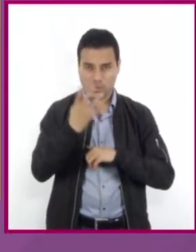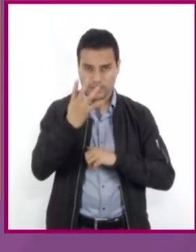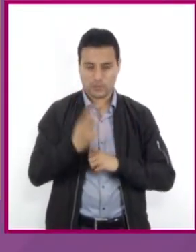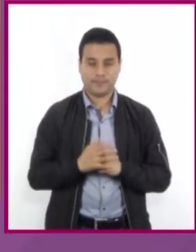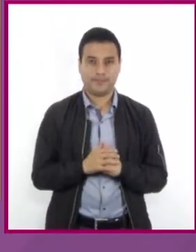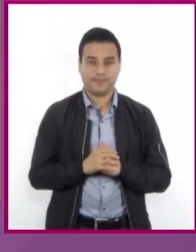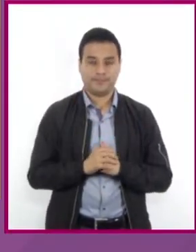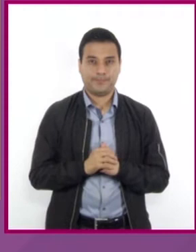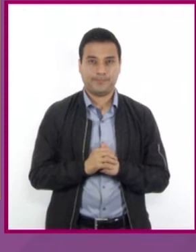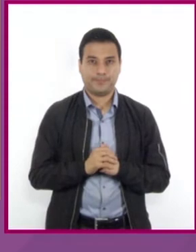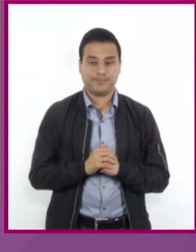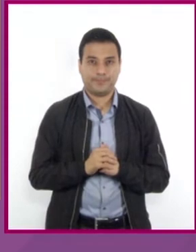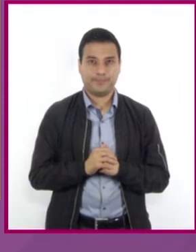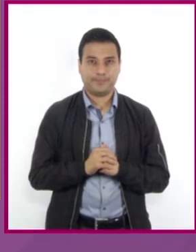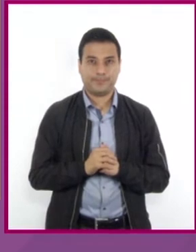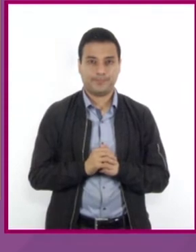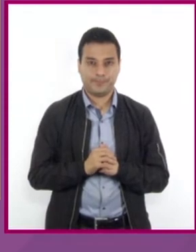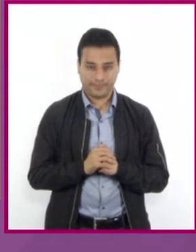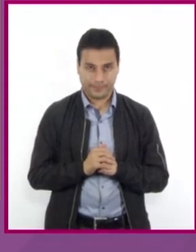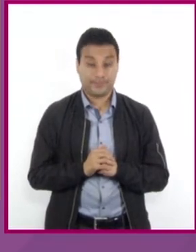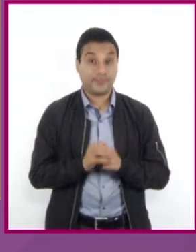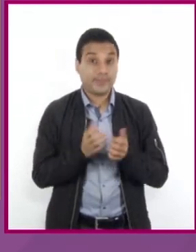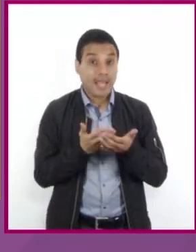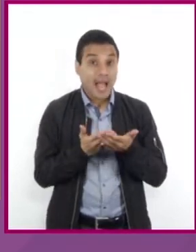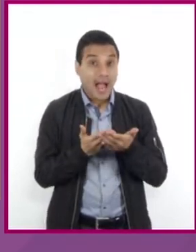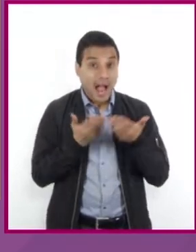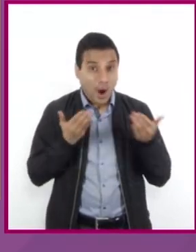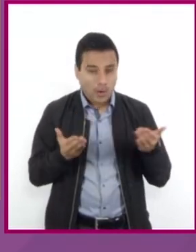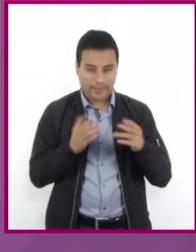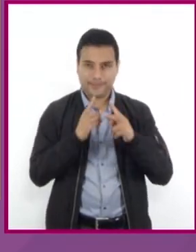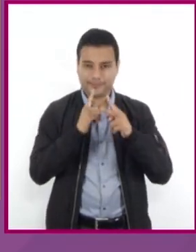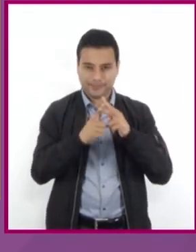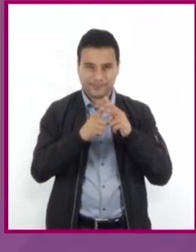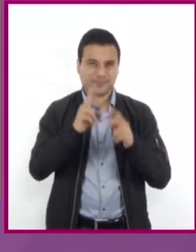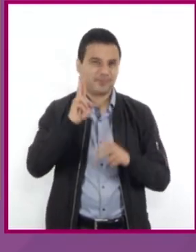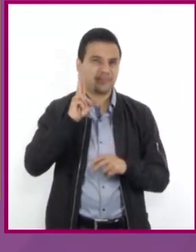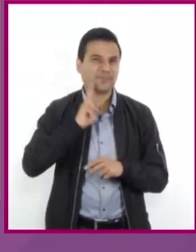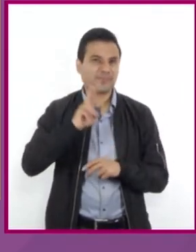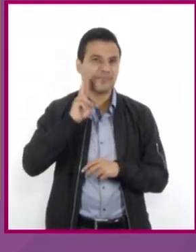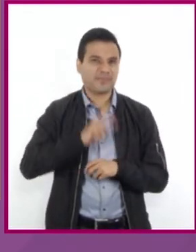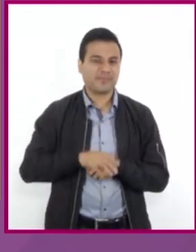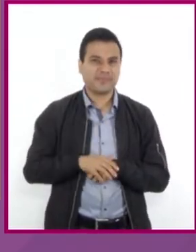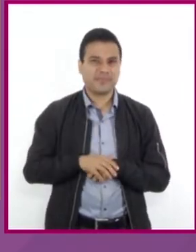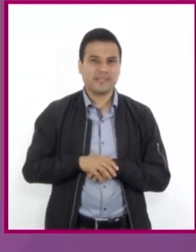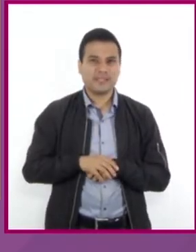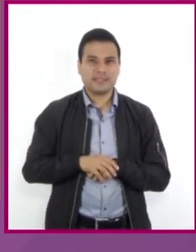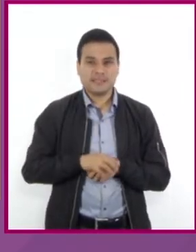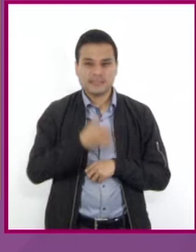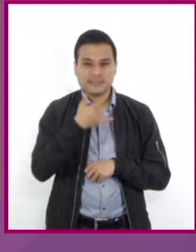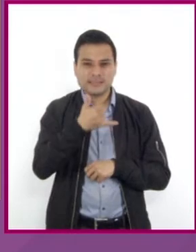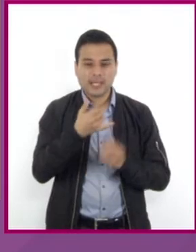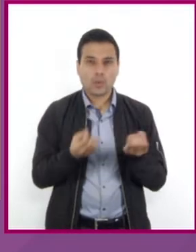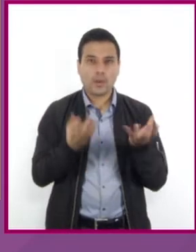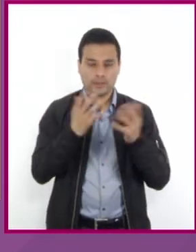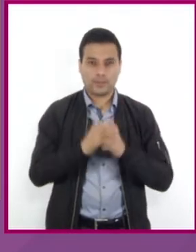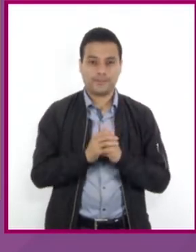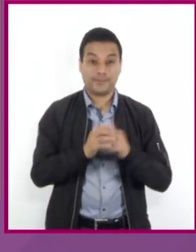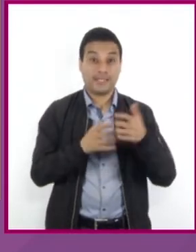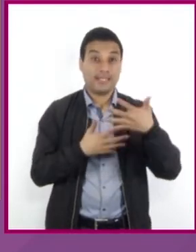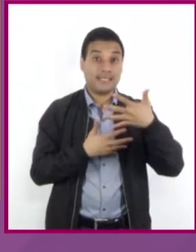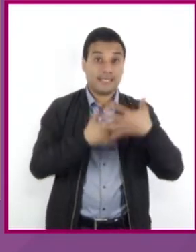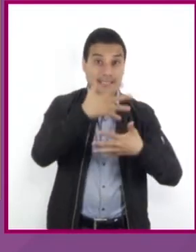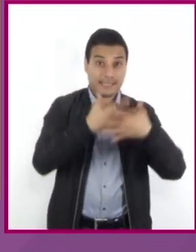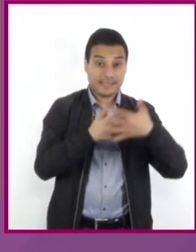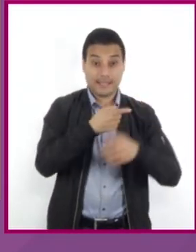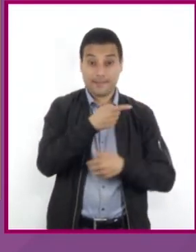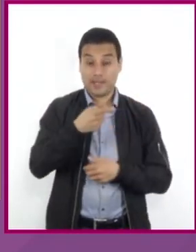Resolvemos la ecuación de primer grado para encontrar el valor de la incógnita Y. 15 menos Y, que es igual a